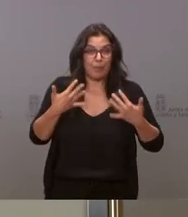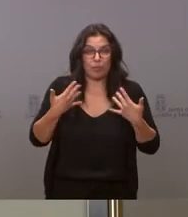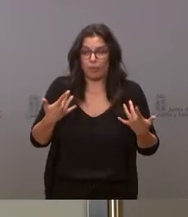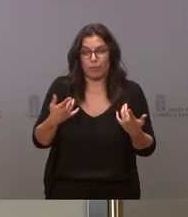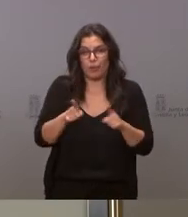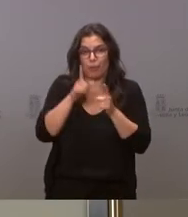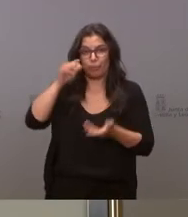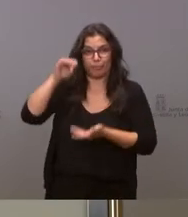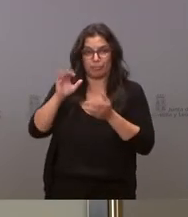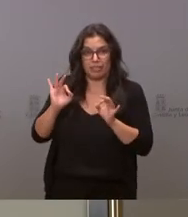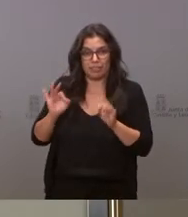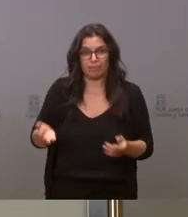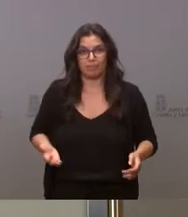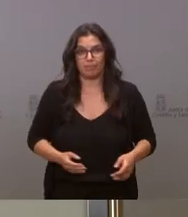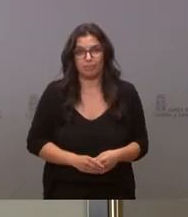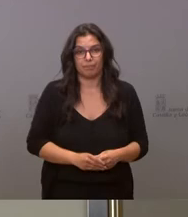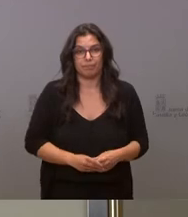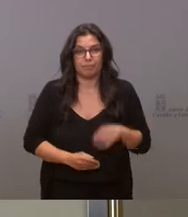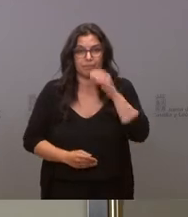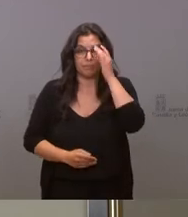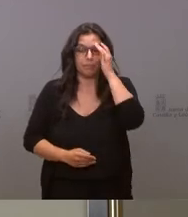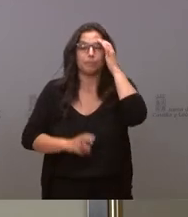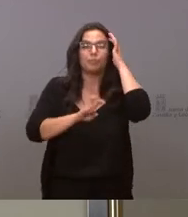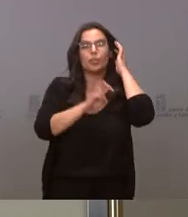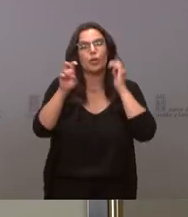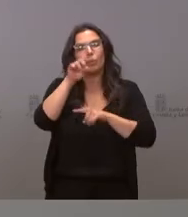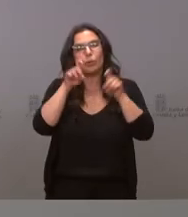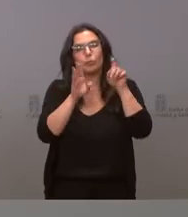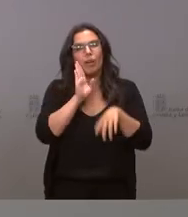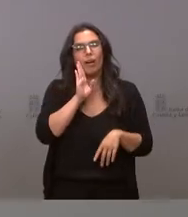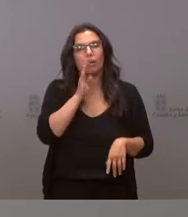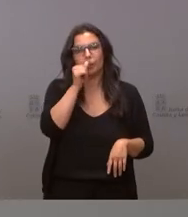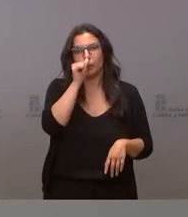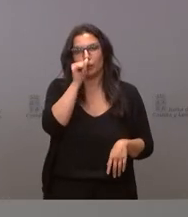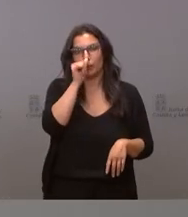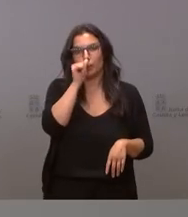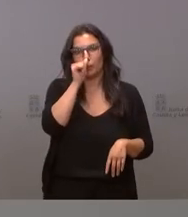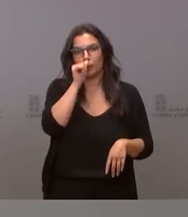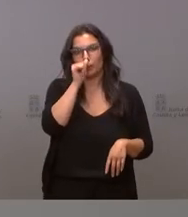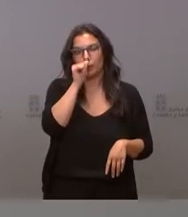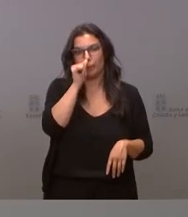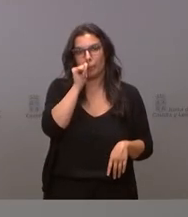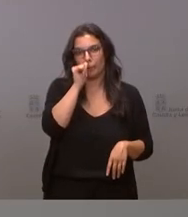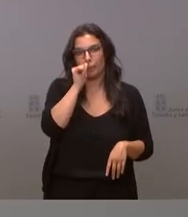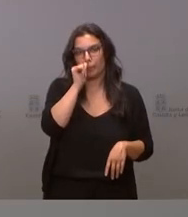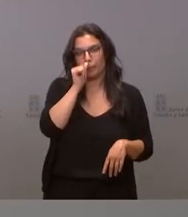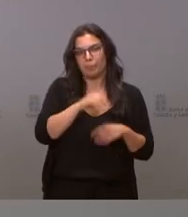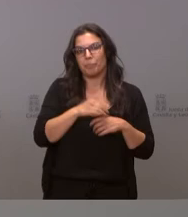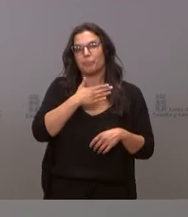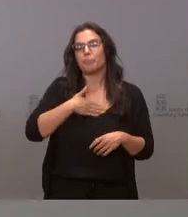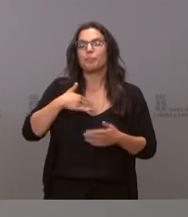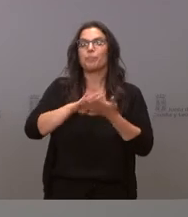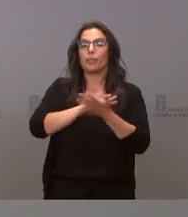en relación con la otra cuestión quiero acotar que el incremento de